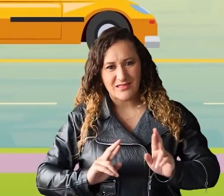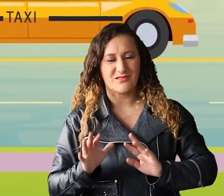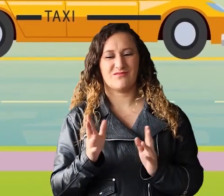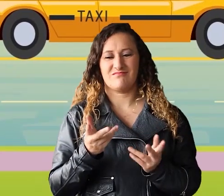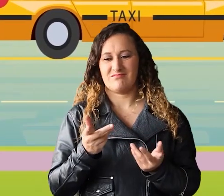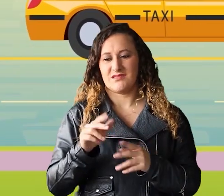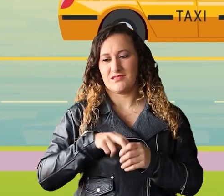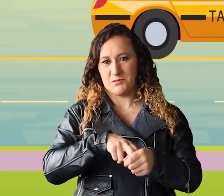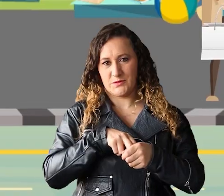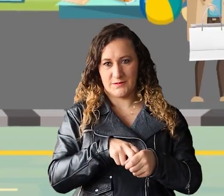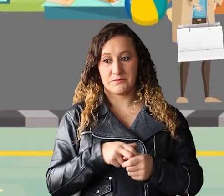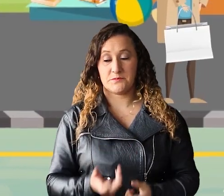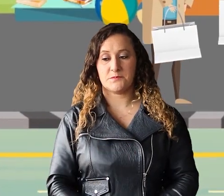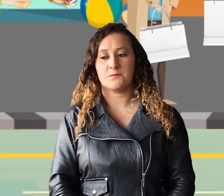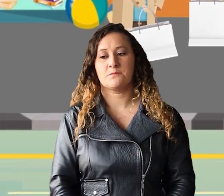transporte.